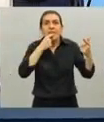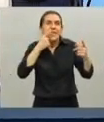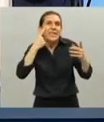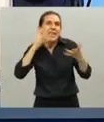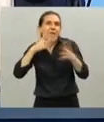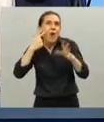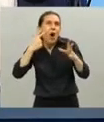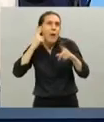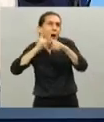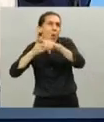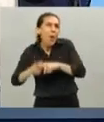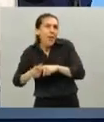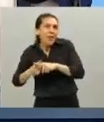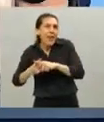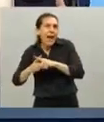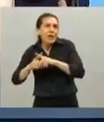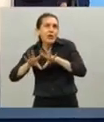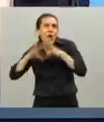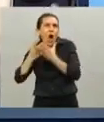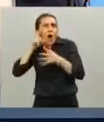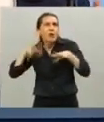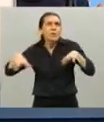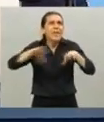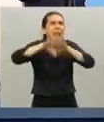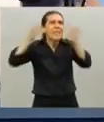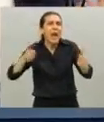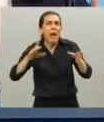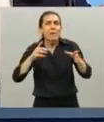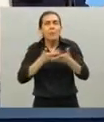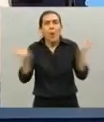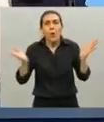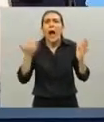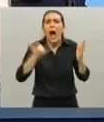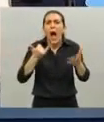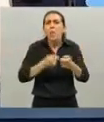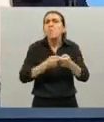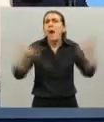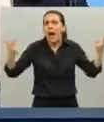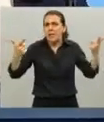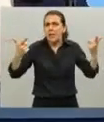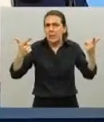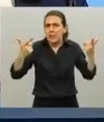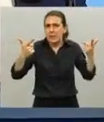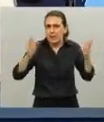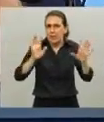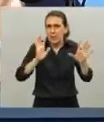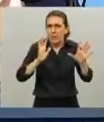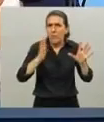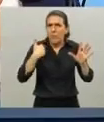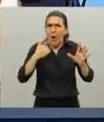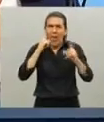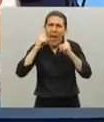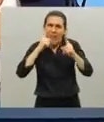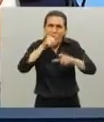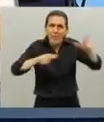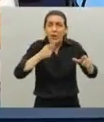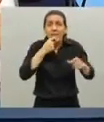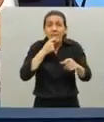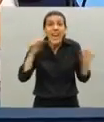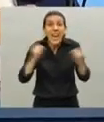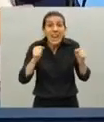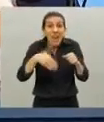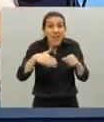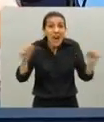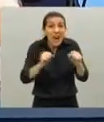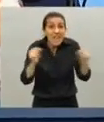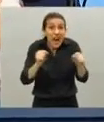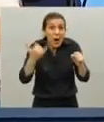componentes del sistema público así que dicho de otra manera se ha ampliado muchísimo la capacidad aún si tuviéramos un invierno con tantas